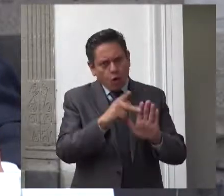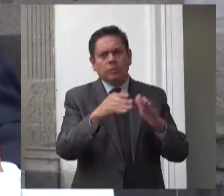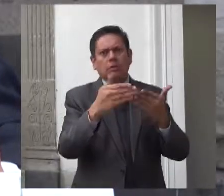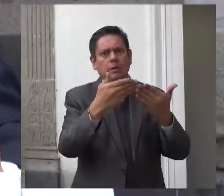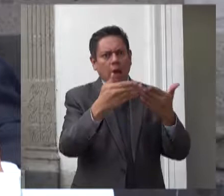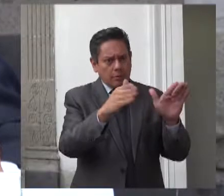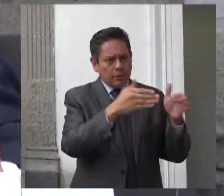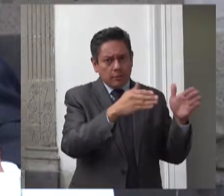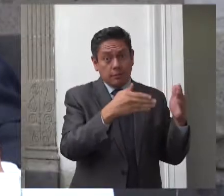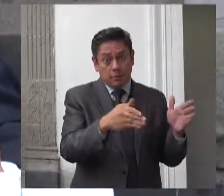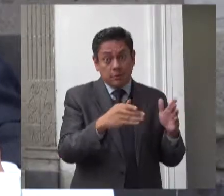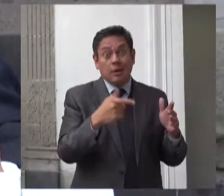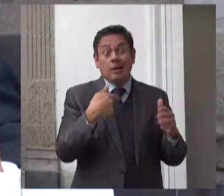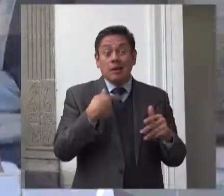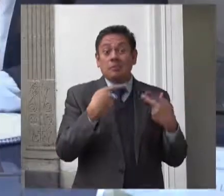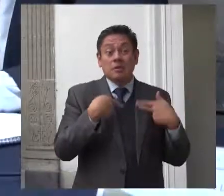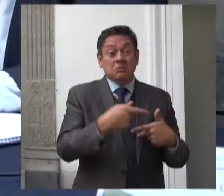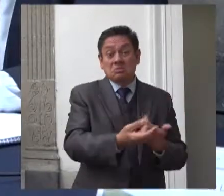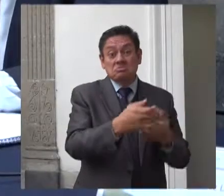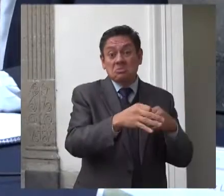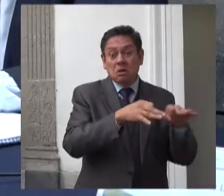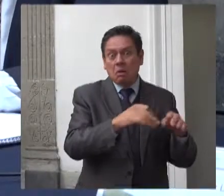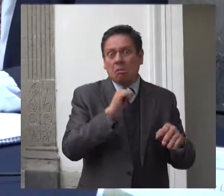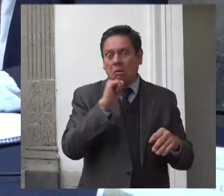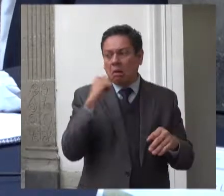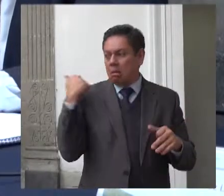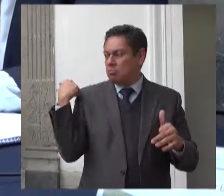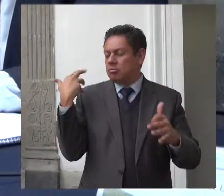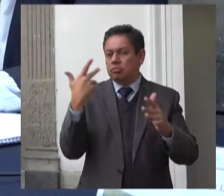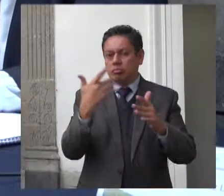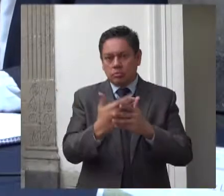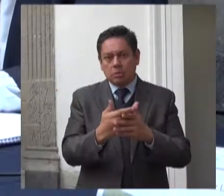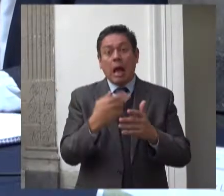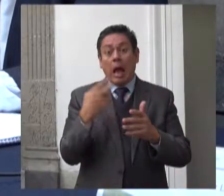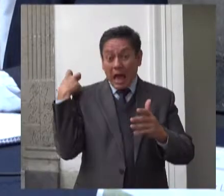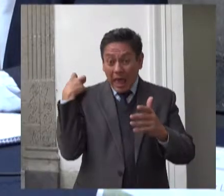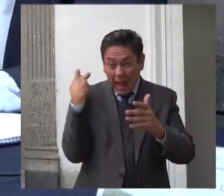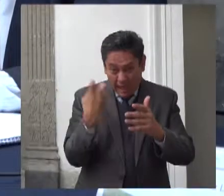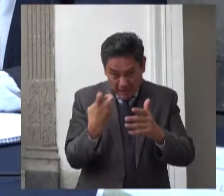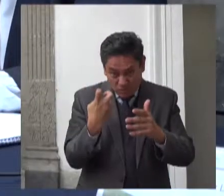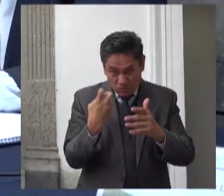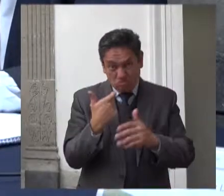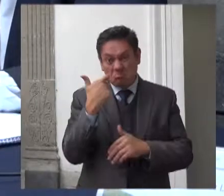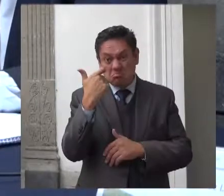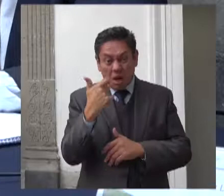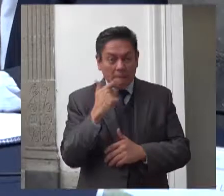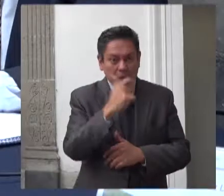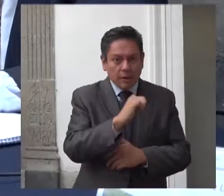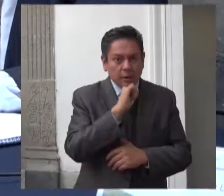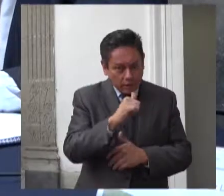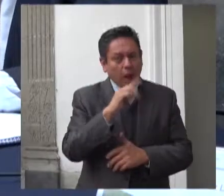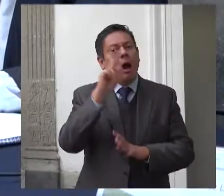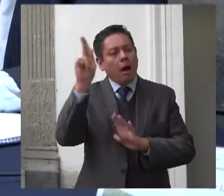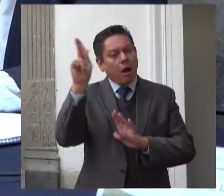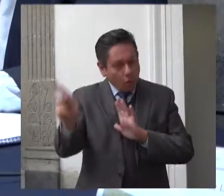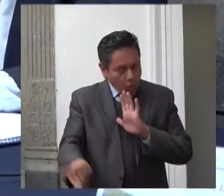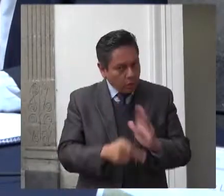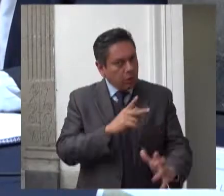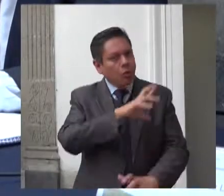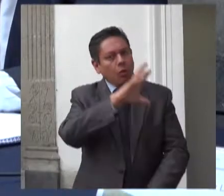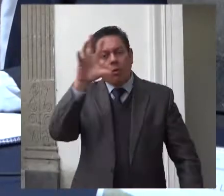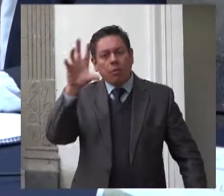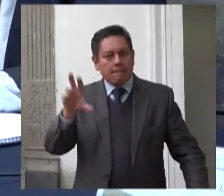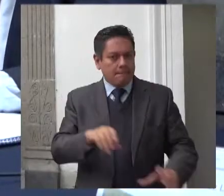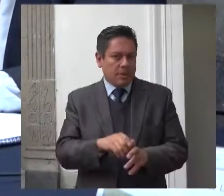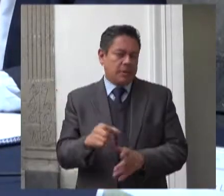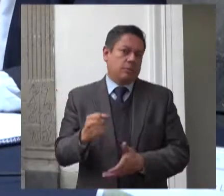padrón del programa de estancias infantiles vigente al 28 de febrero de 2019 desde la última